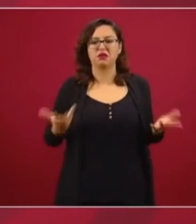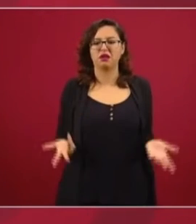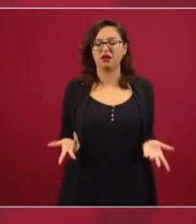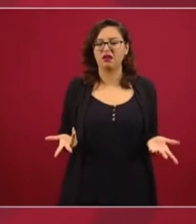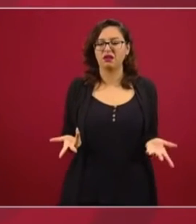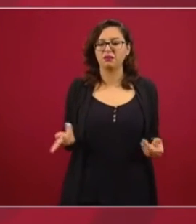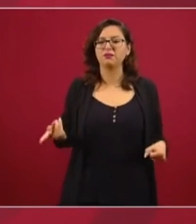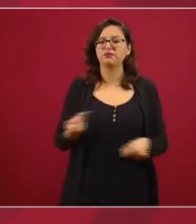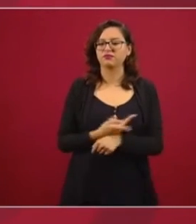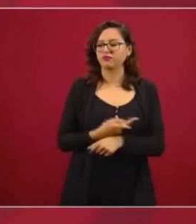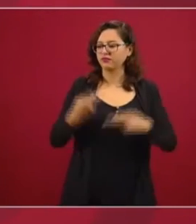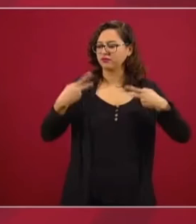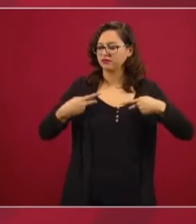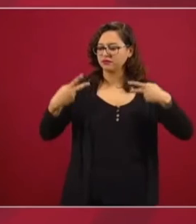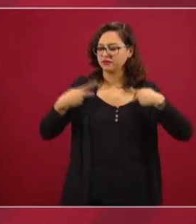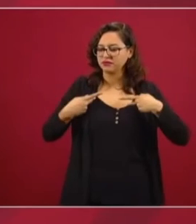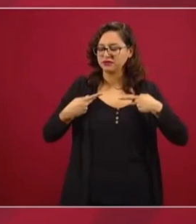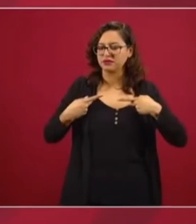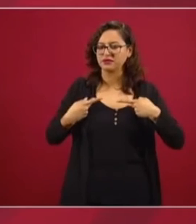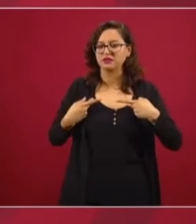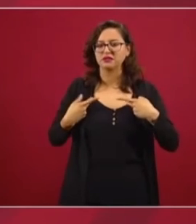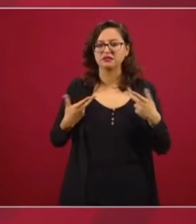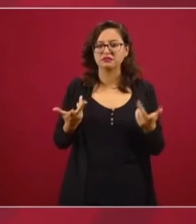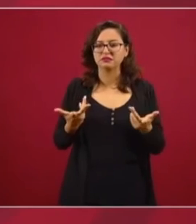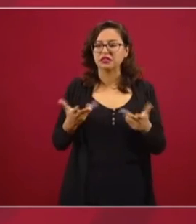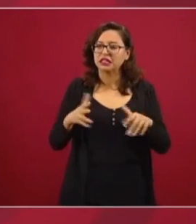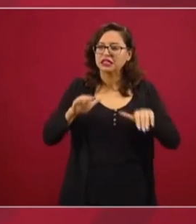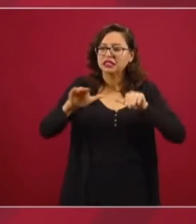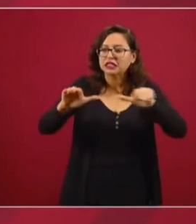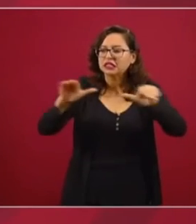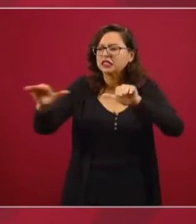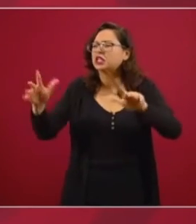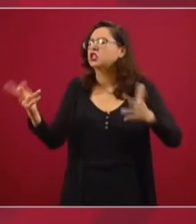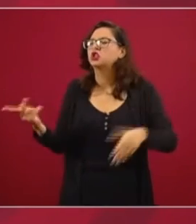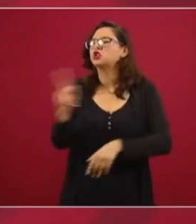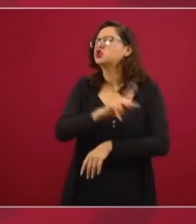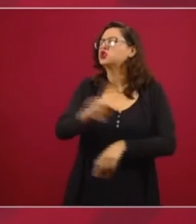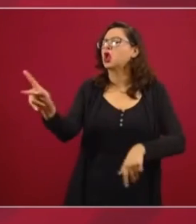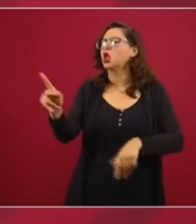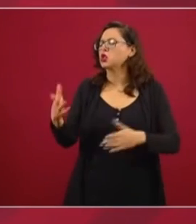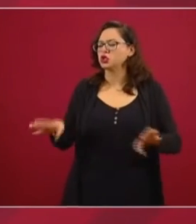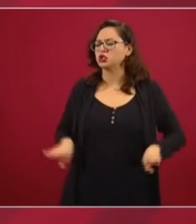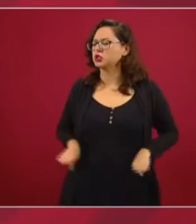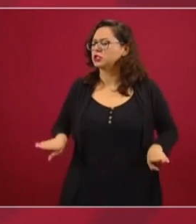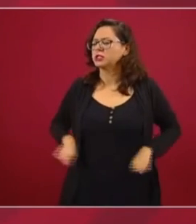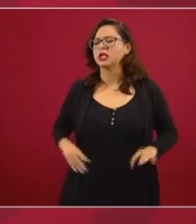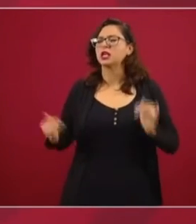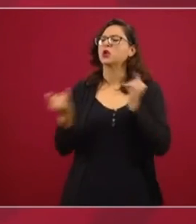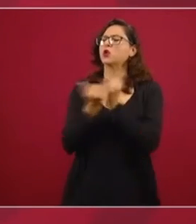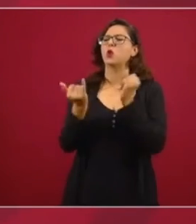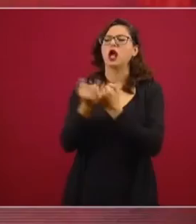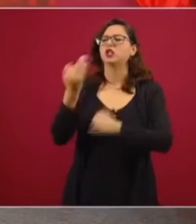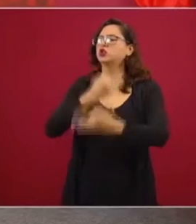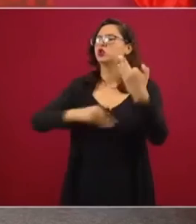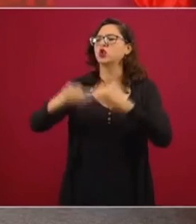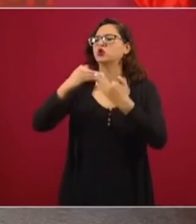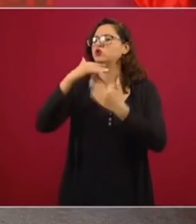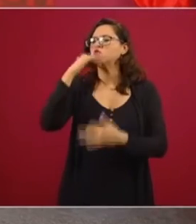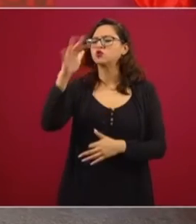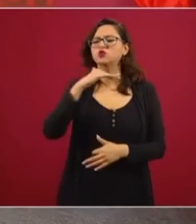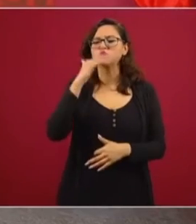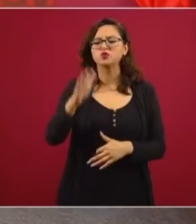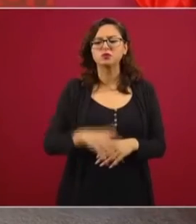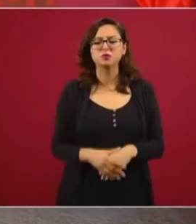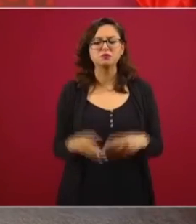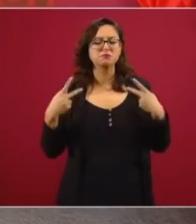pueblo, diciendo de que todos éramos iguales, para